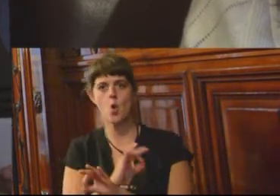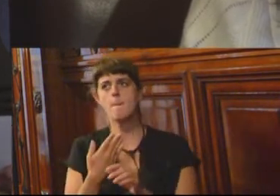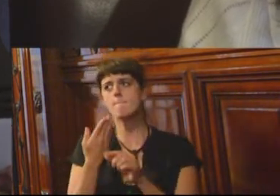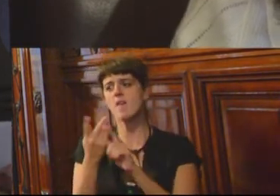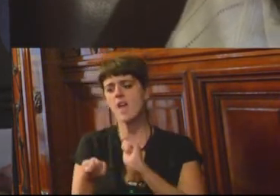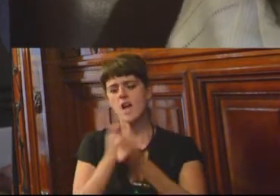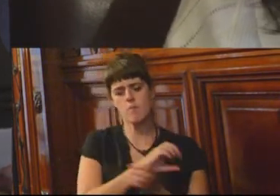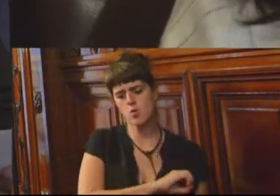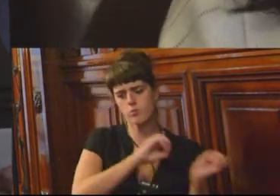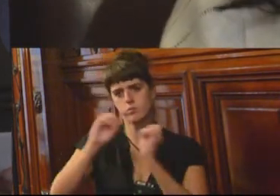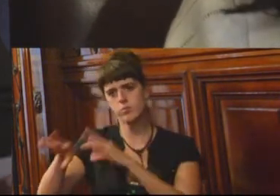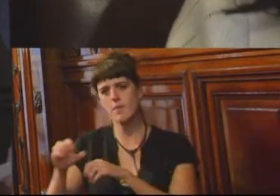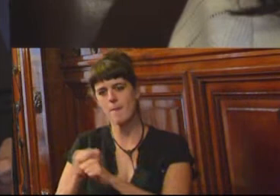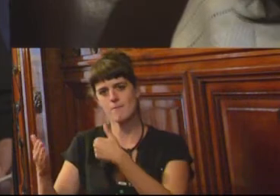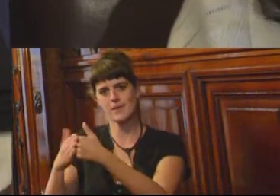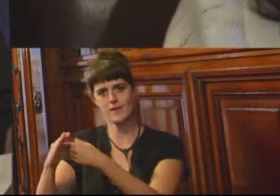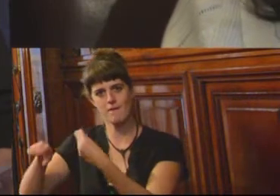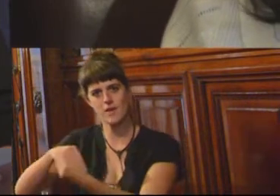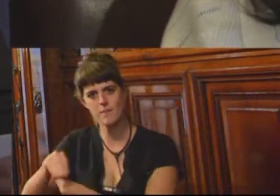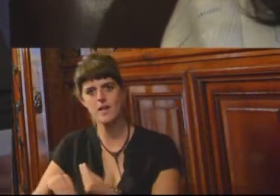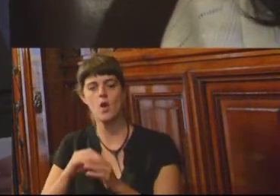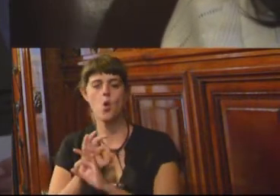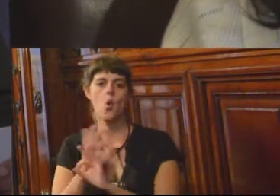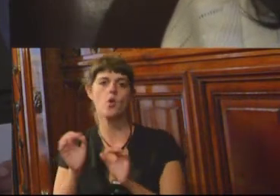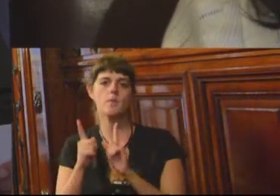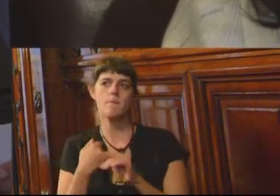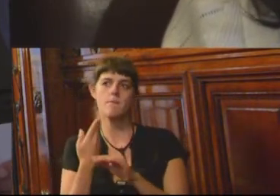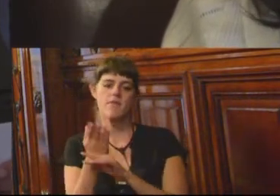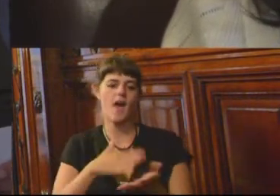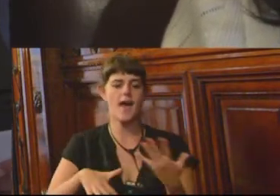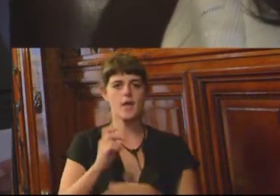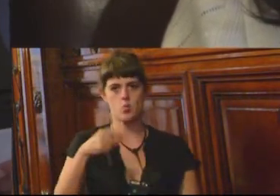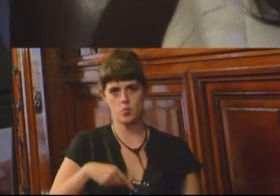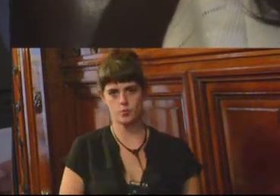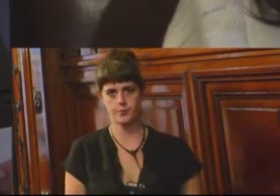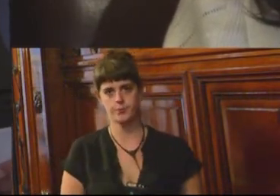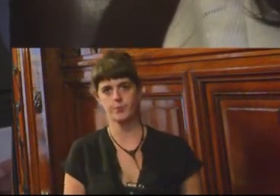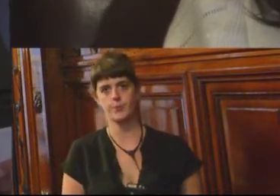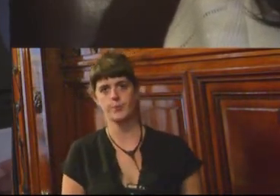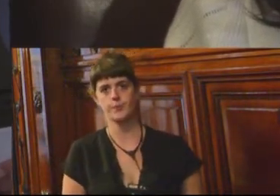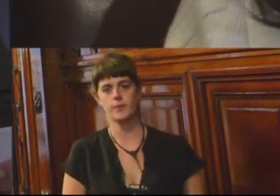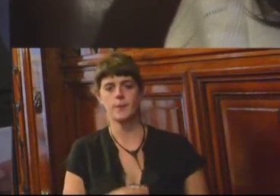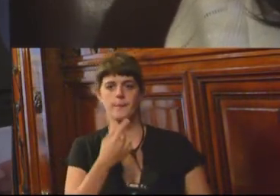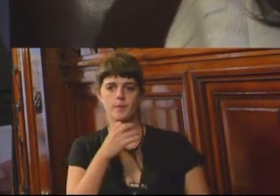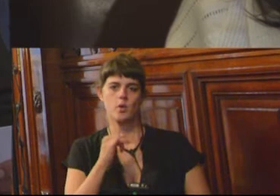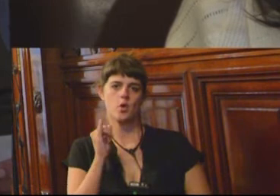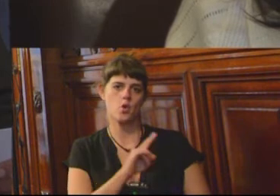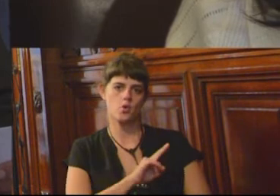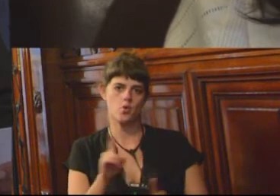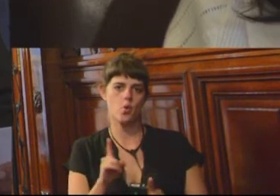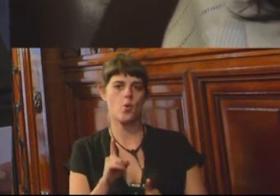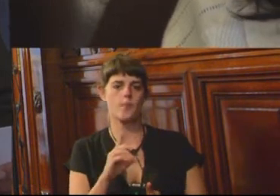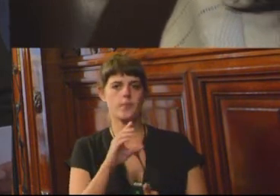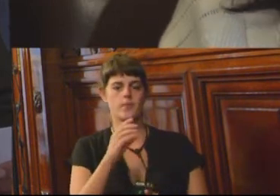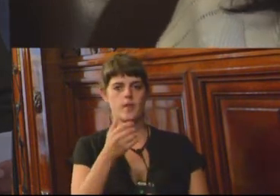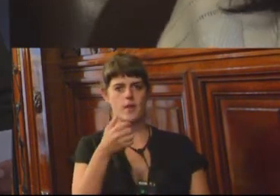alojamiento por acercamiento familiar y solicitudes comunes. No se aplica en caso de habeas corpus, en los cuales se considera que no